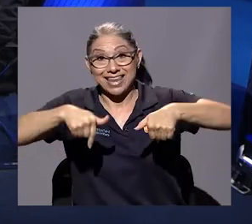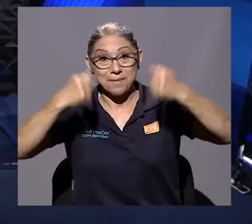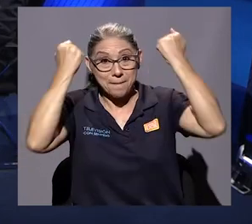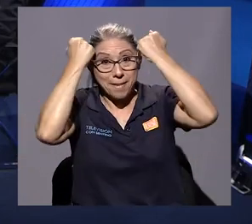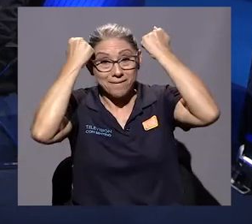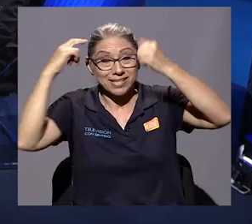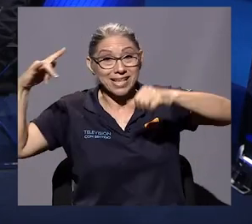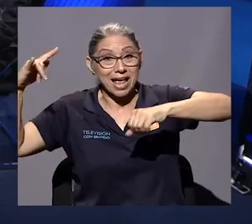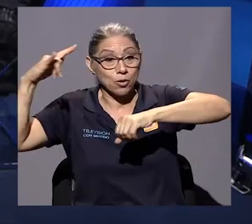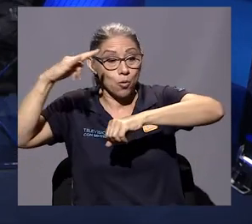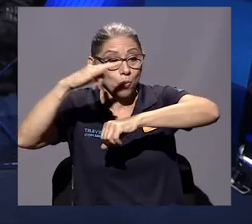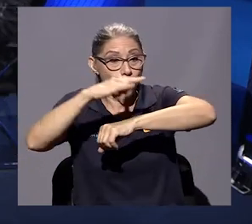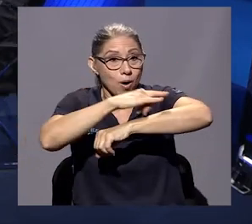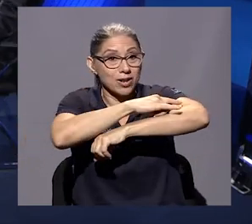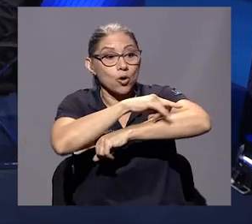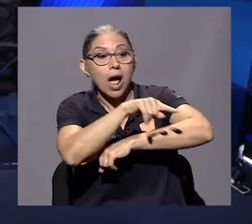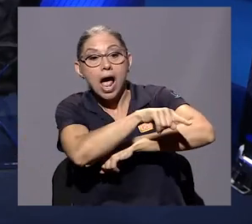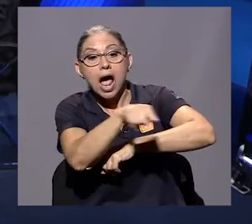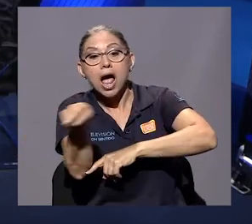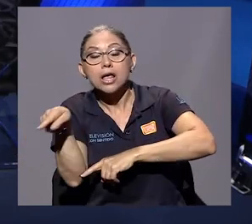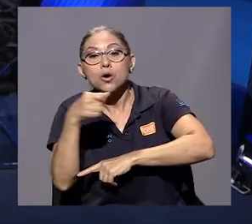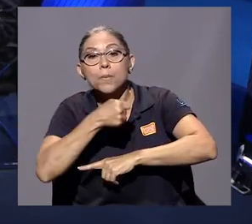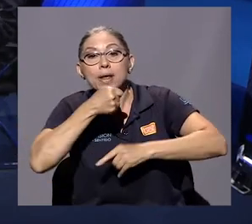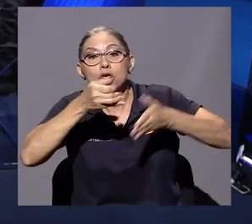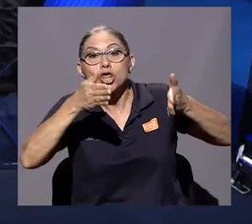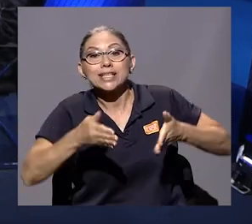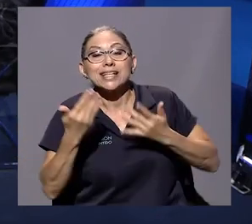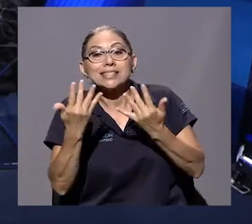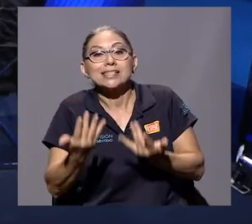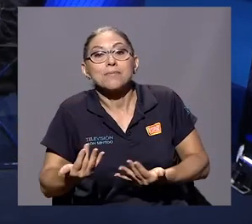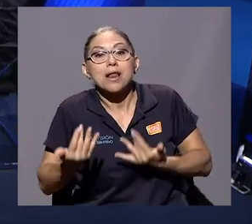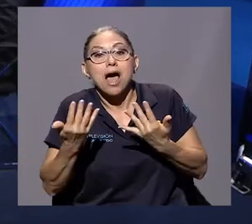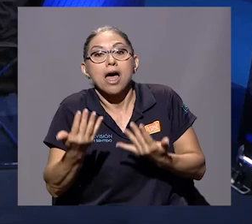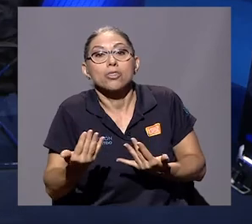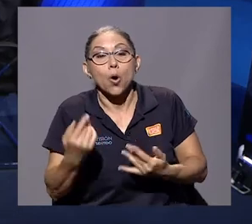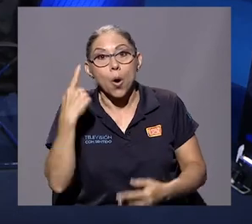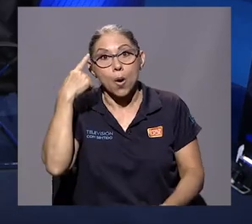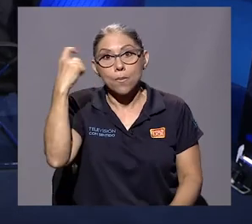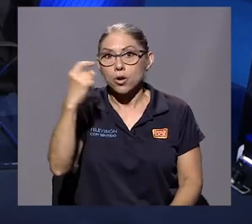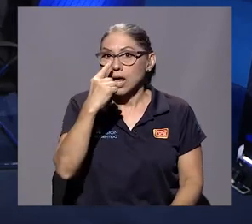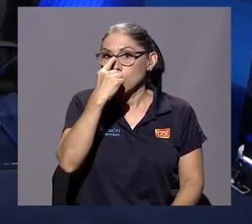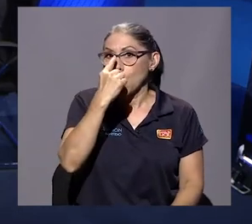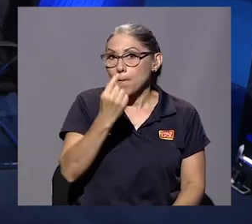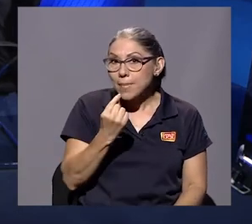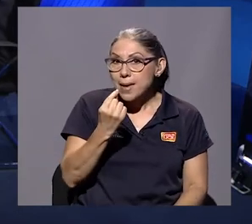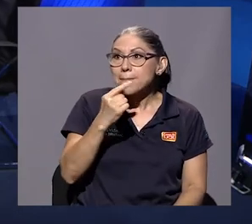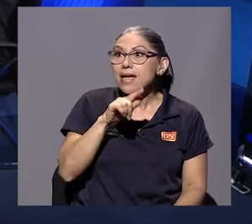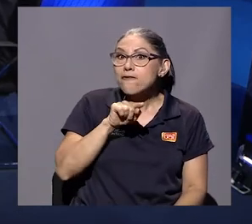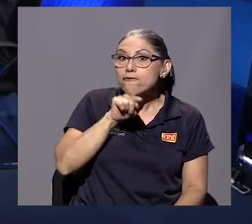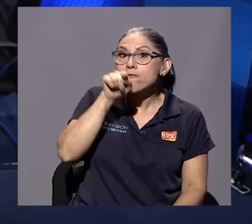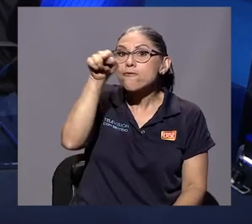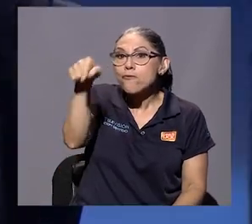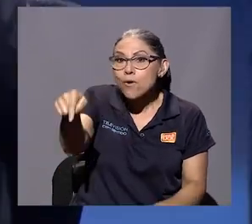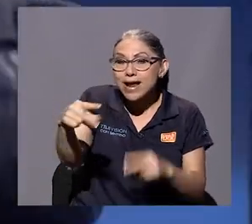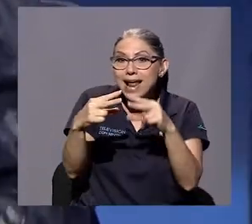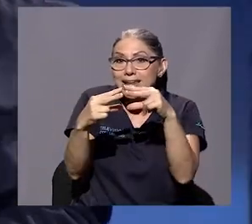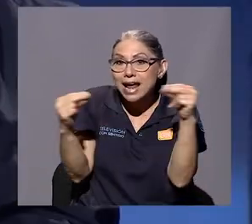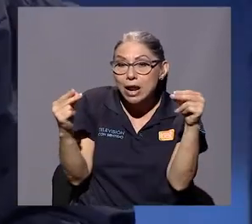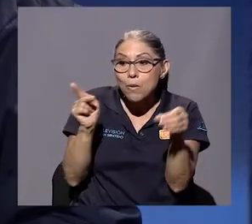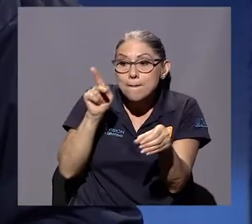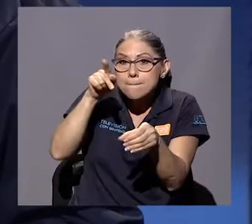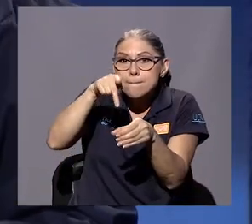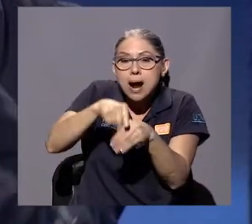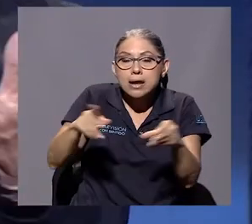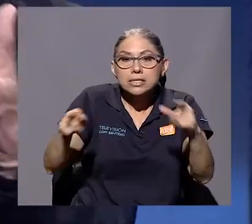en Pavas, había un grupo de periodistas esperando, porque el hecho de que Don Pepe fuera a Nicaragua a participar en una